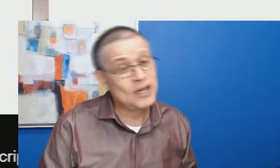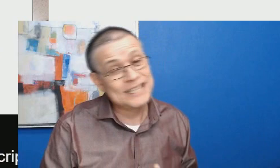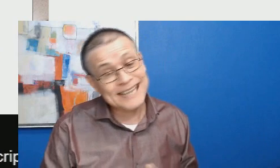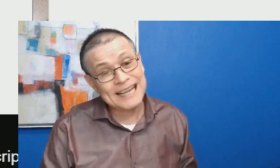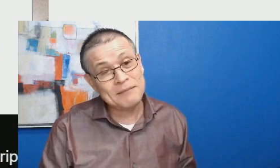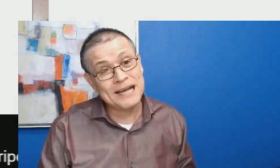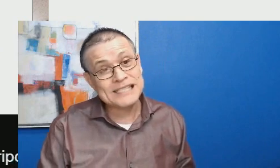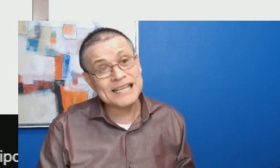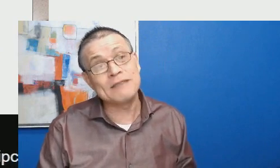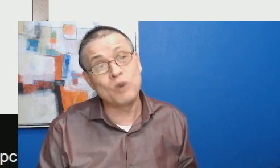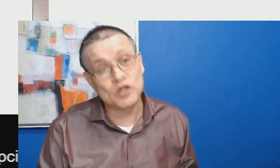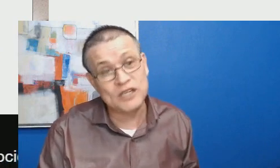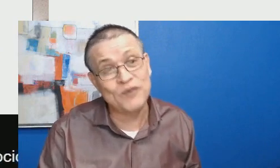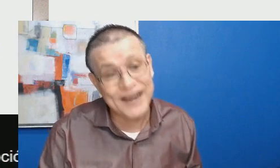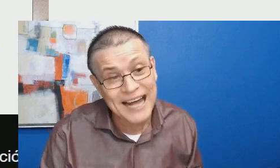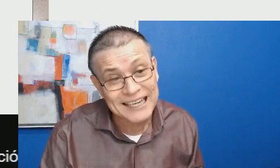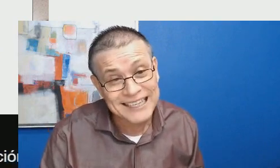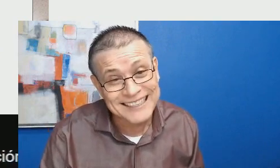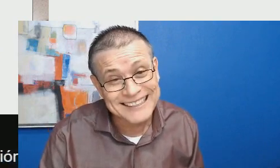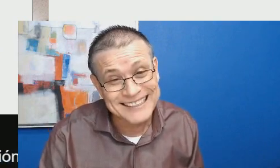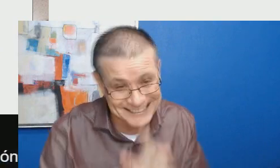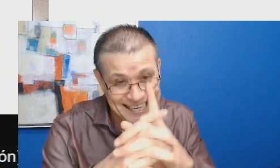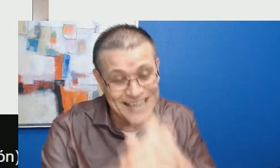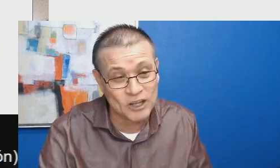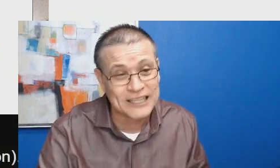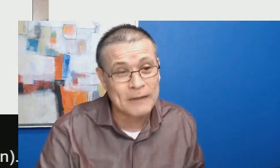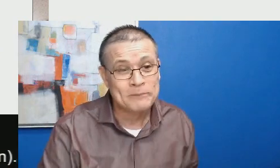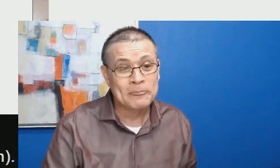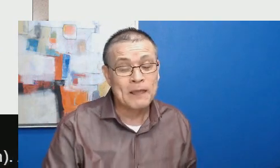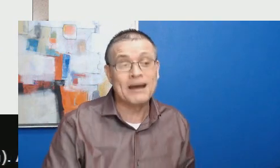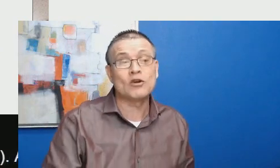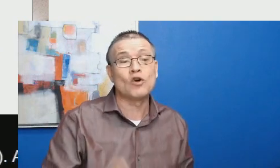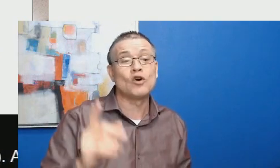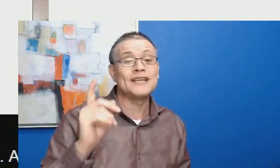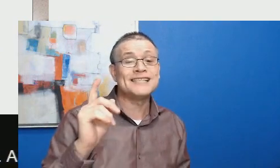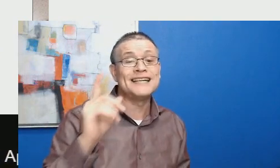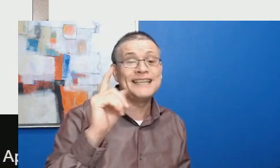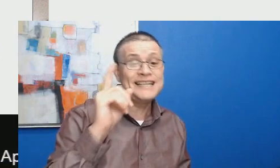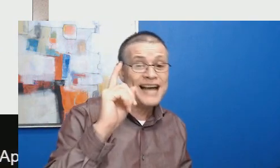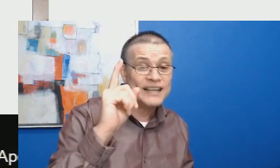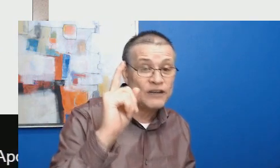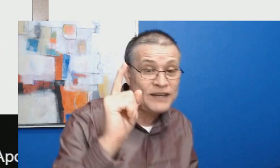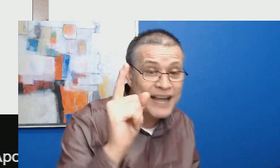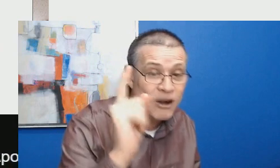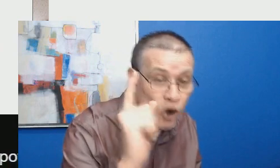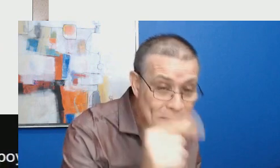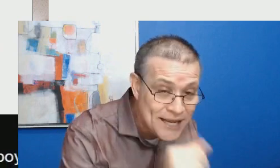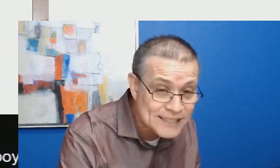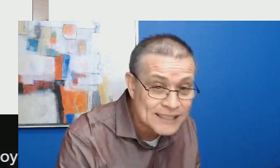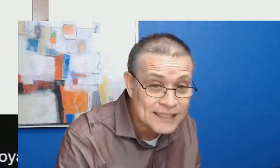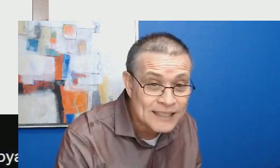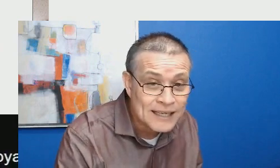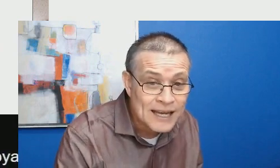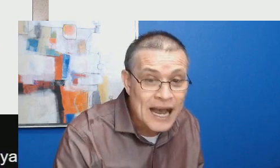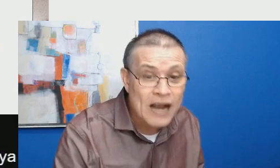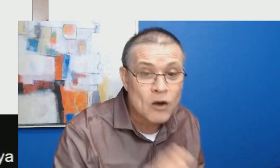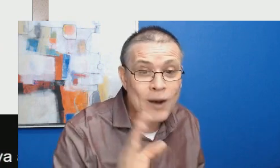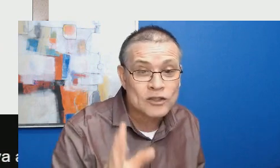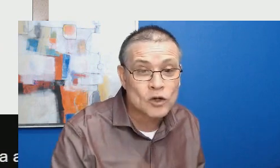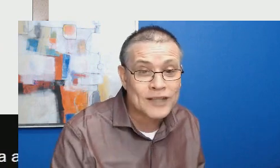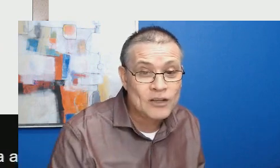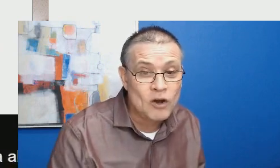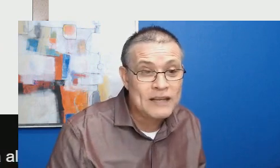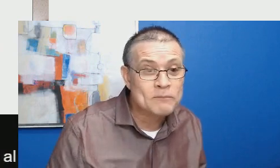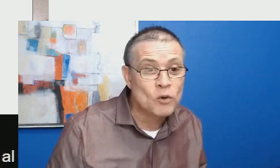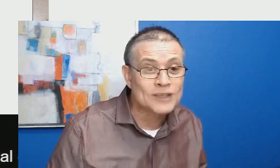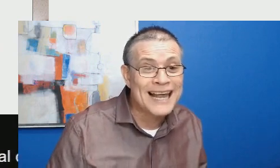no les queda más que vociferar. Dice la nota, Marco Cortés critica a Delfina Gómez. A